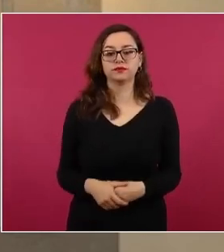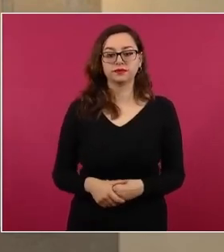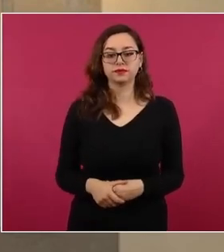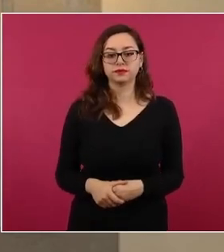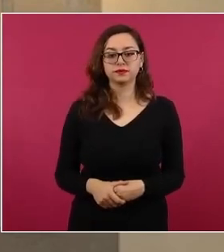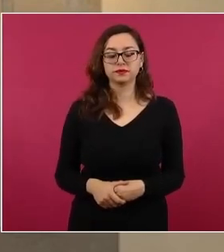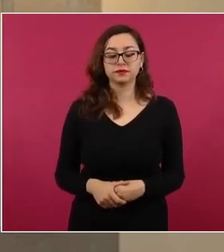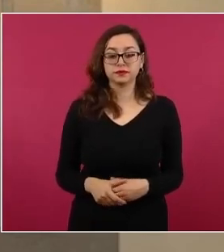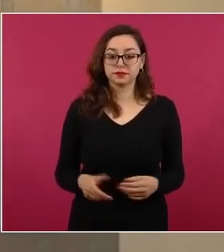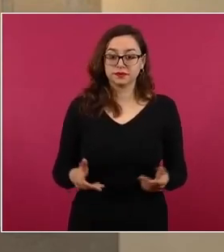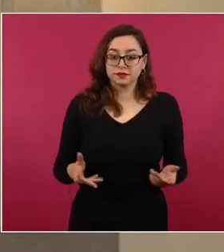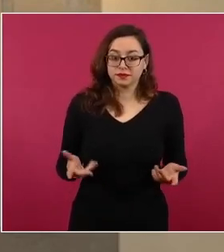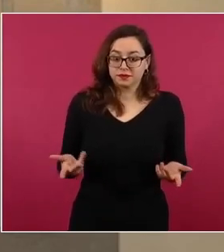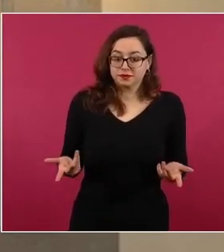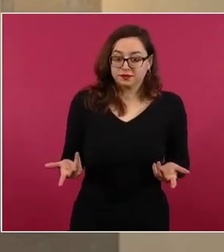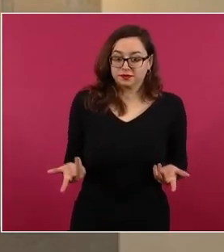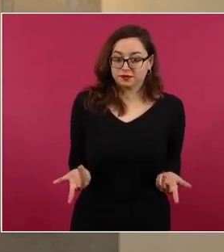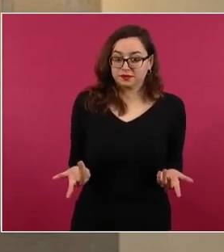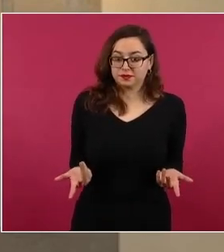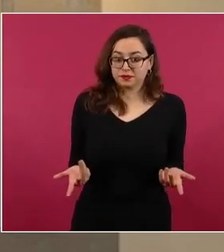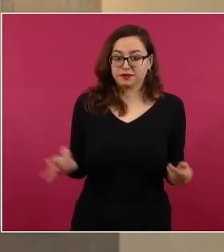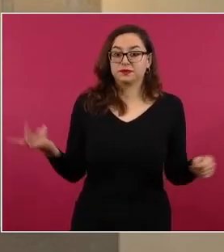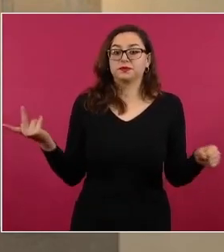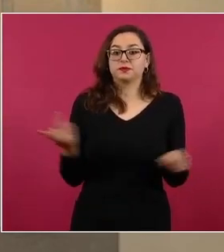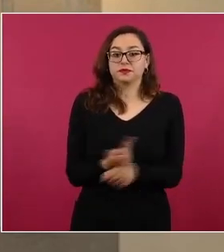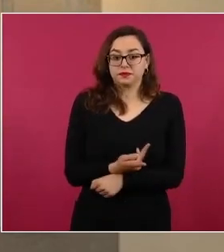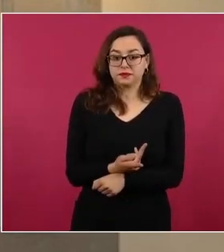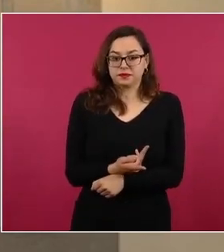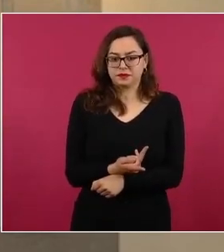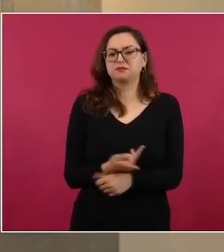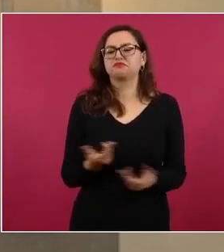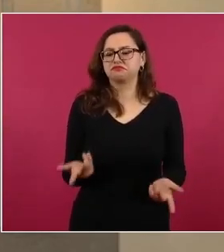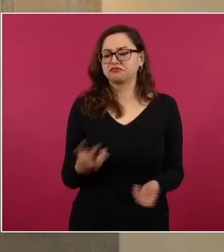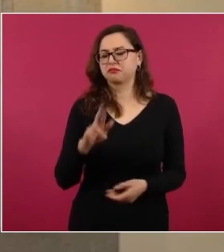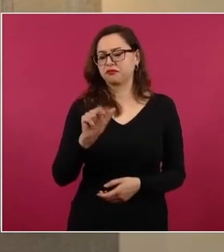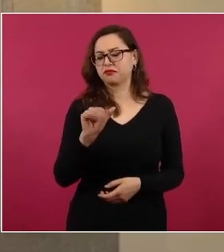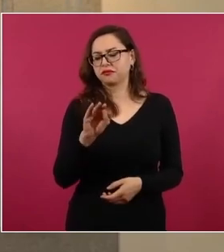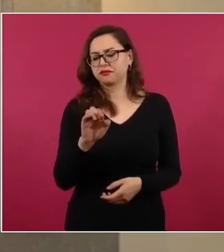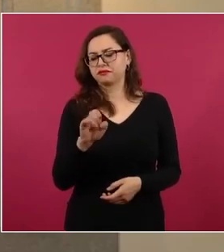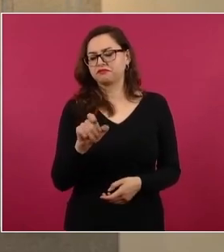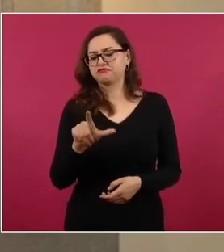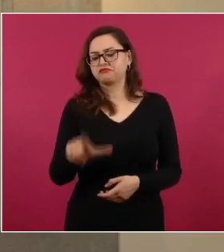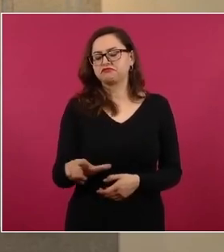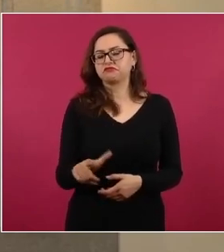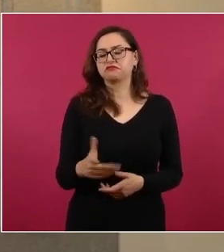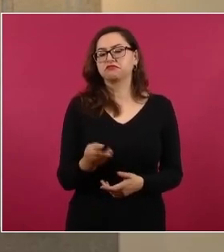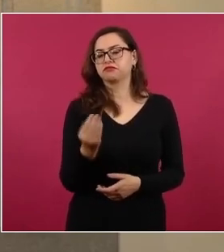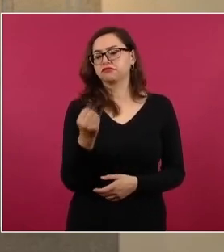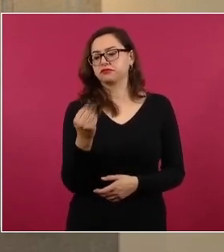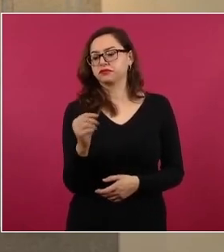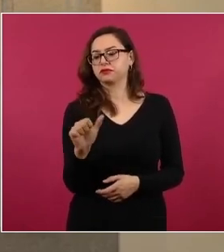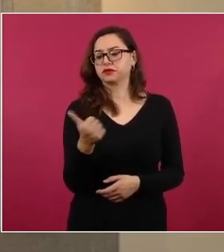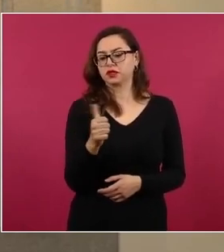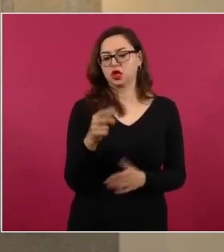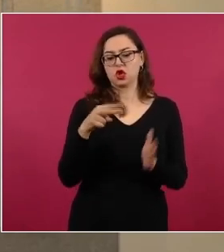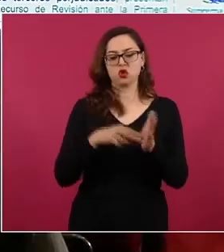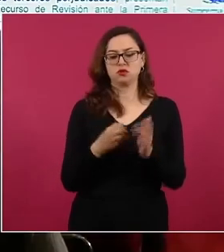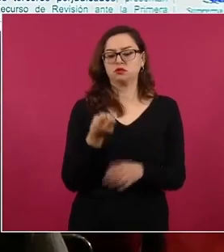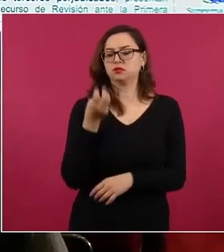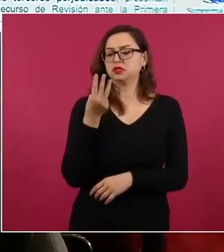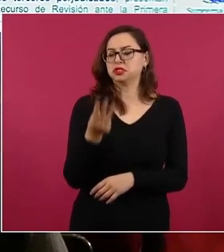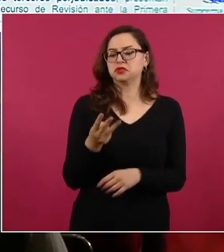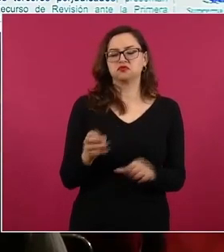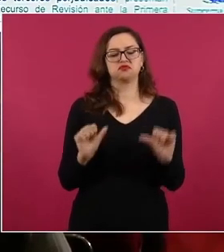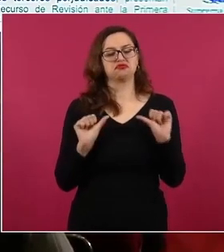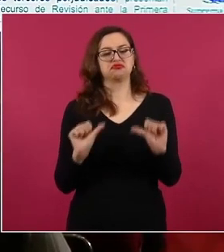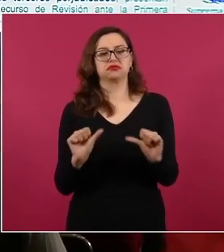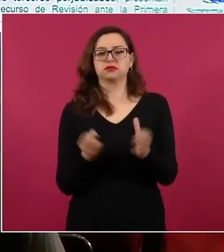En consecuencia, Rafael se deja el penal durante la madrugada del 9 de agosto del 2003, precisamente